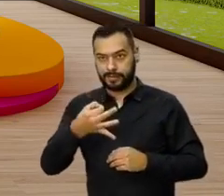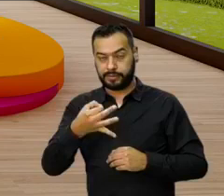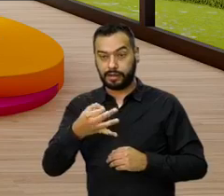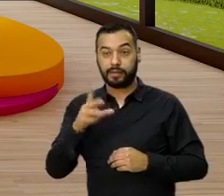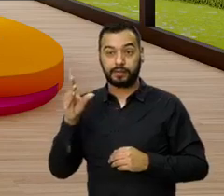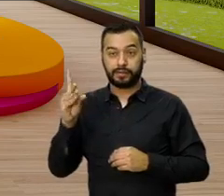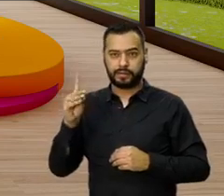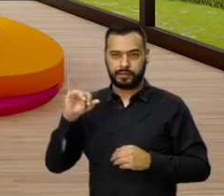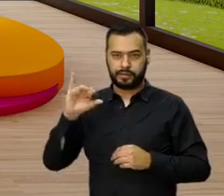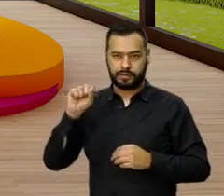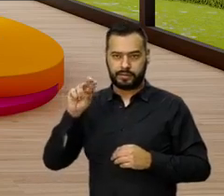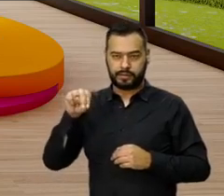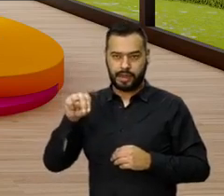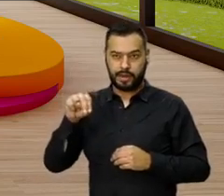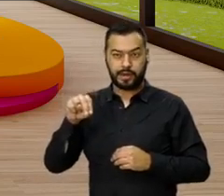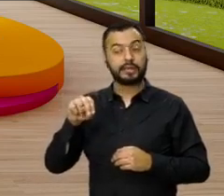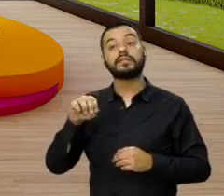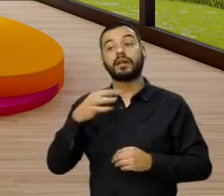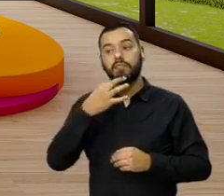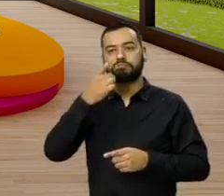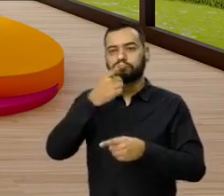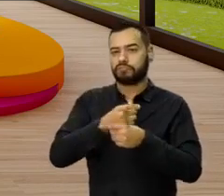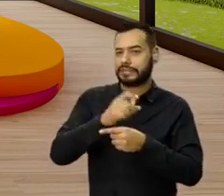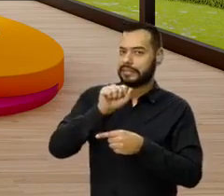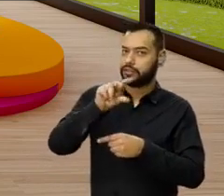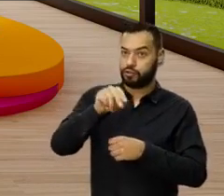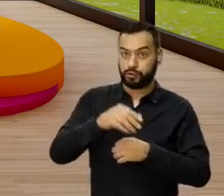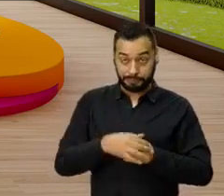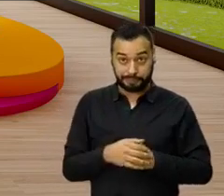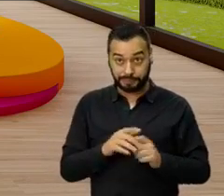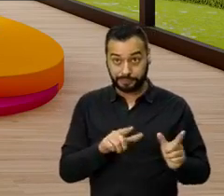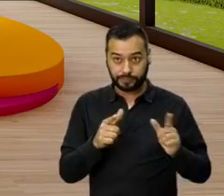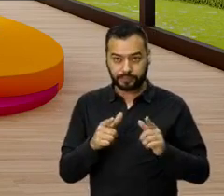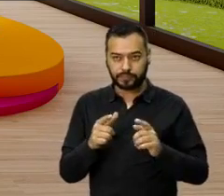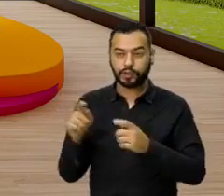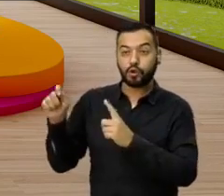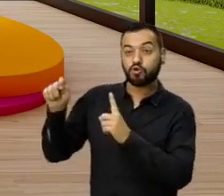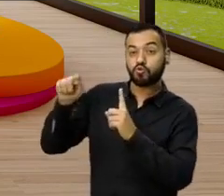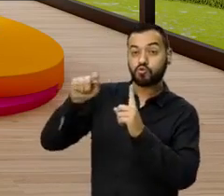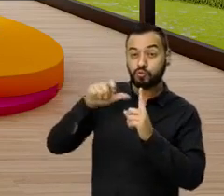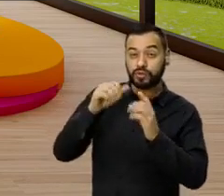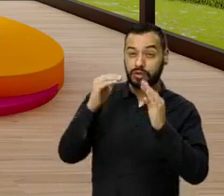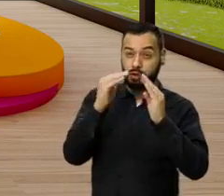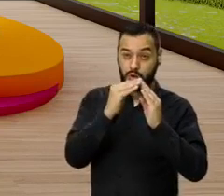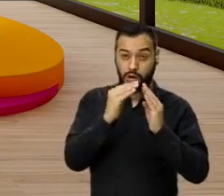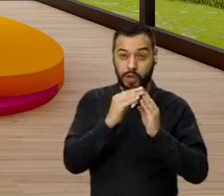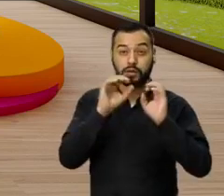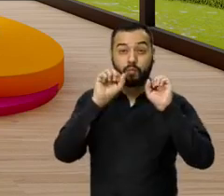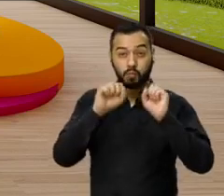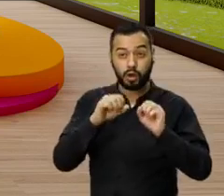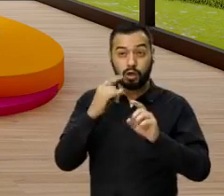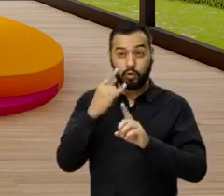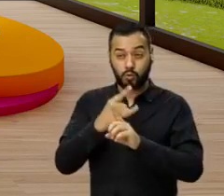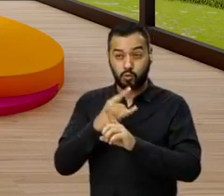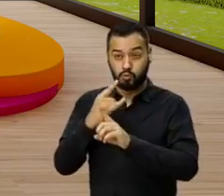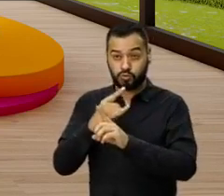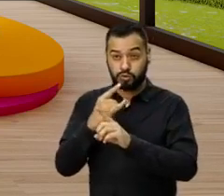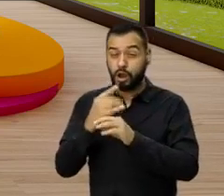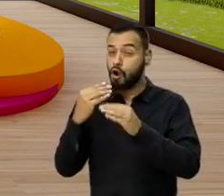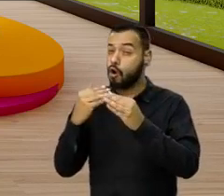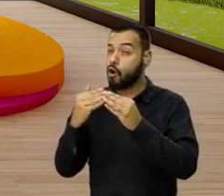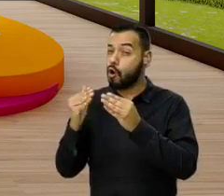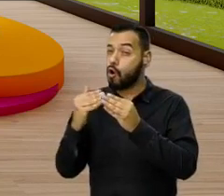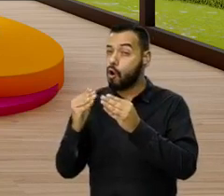Diana Andrea, ella nos va a decir si es así o no. ¿Listo? El subsidio de vivienda puede utilizarse para la